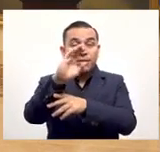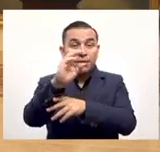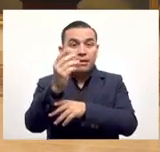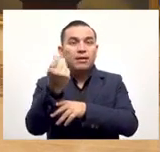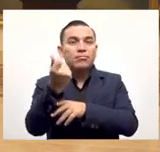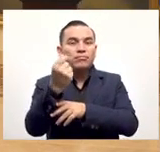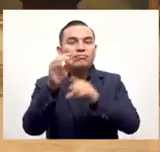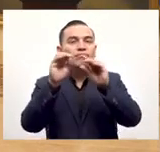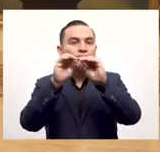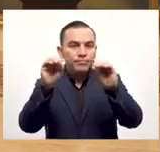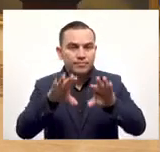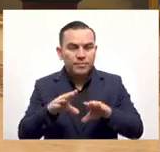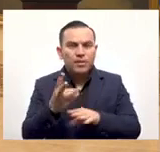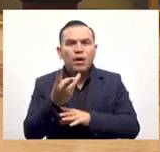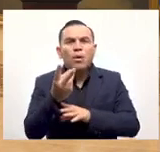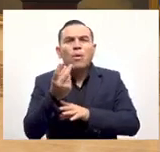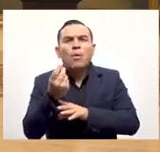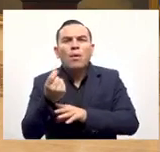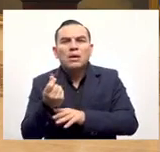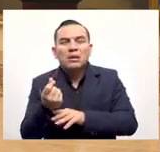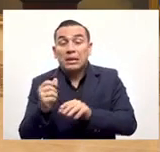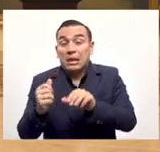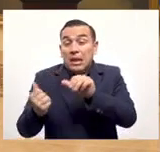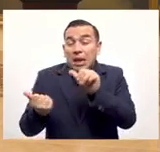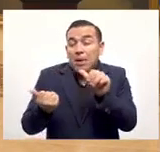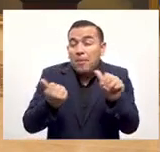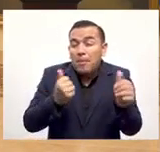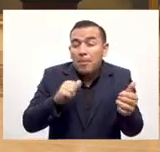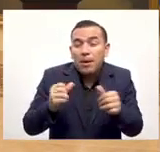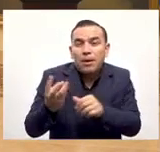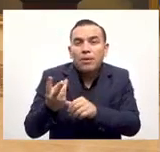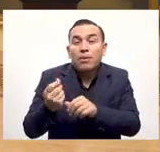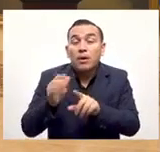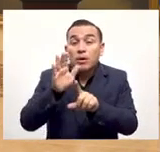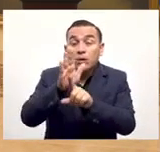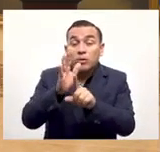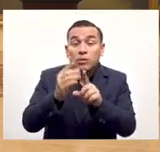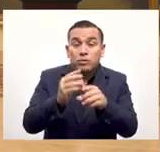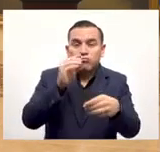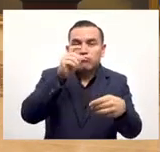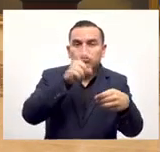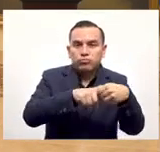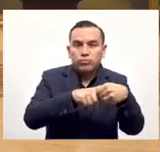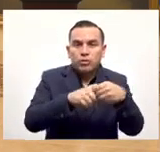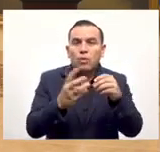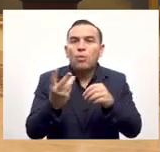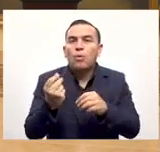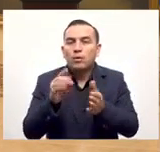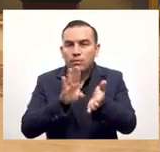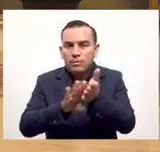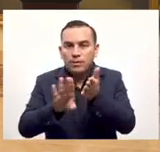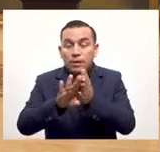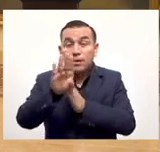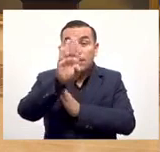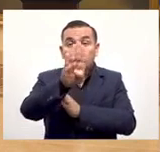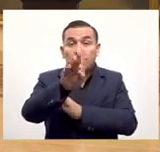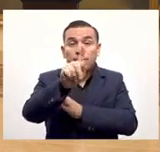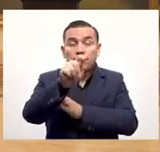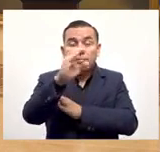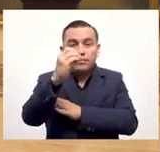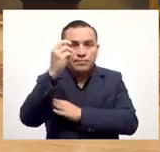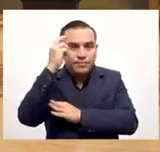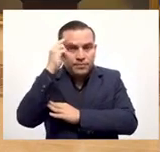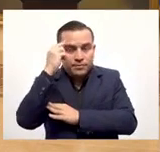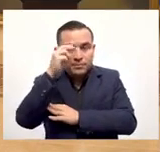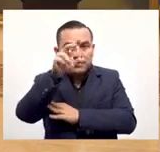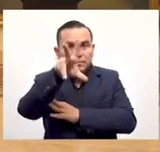el registro. ¿Cuánto es eso en Bitcoin? Depende del mercado en el momento que hizo el registro. Pero